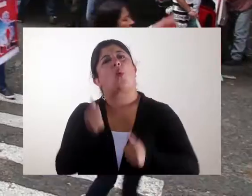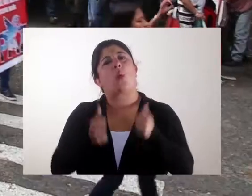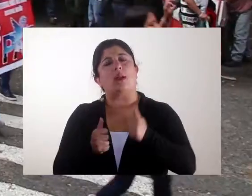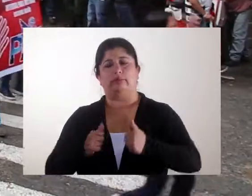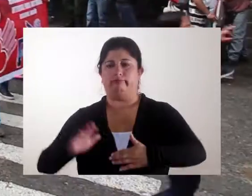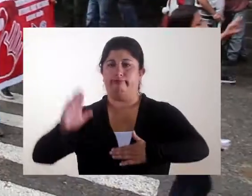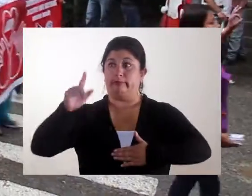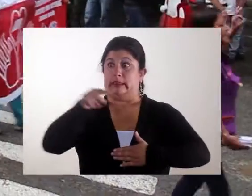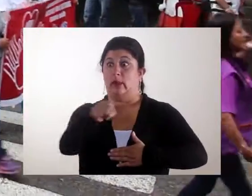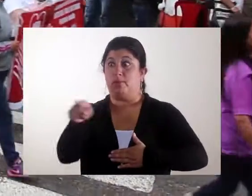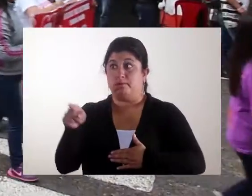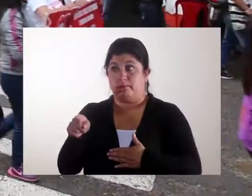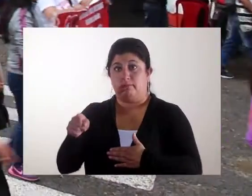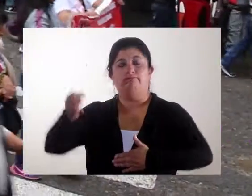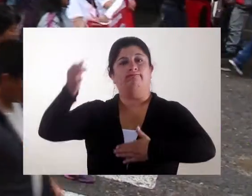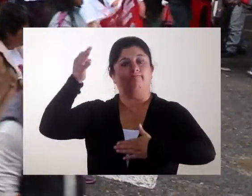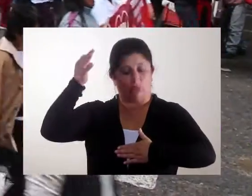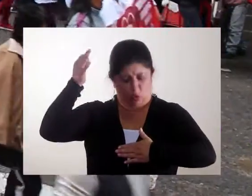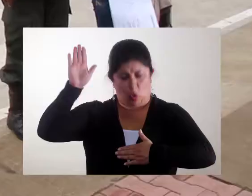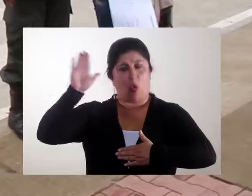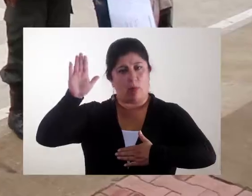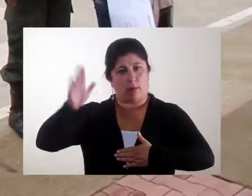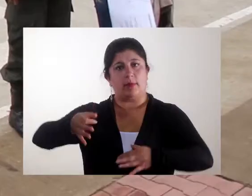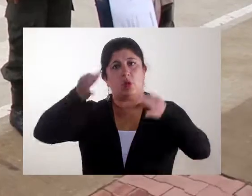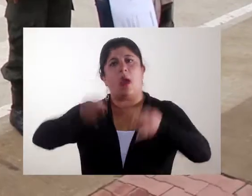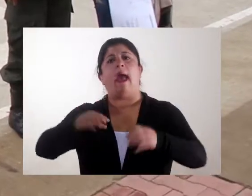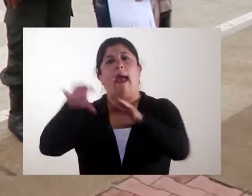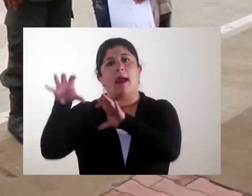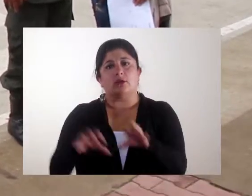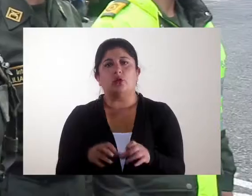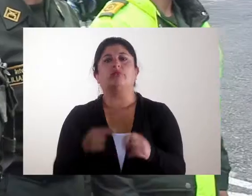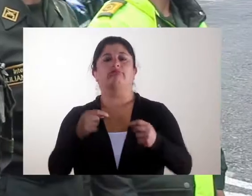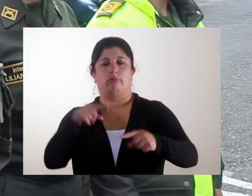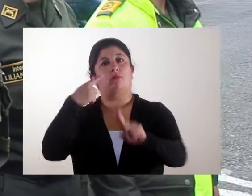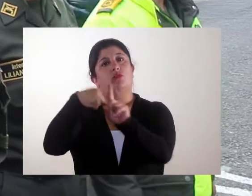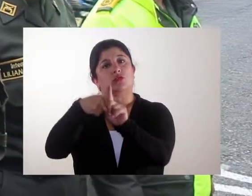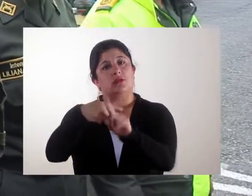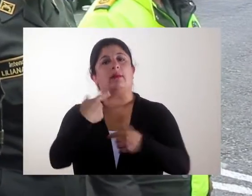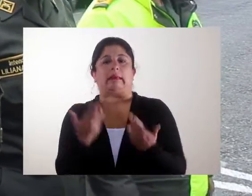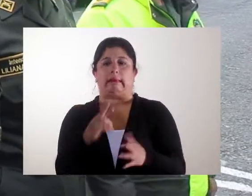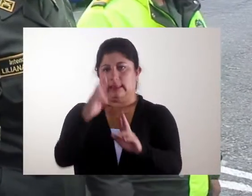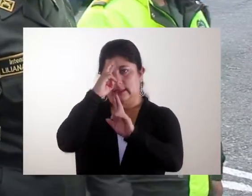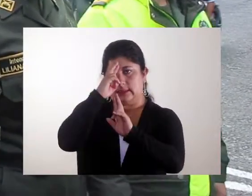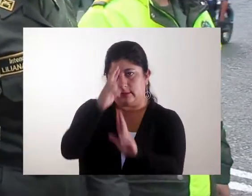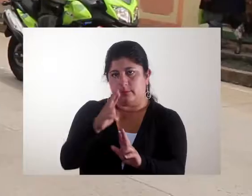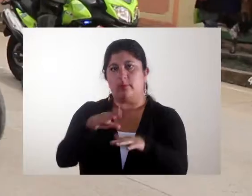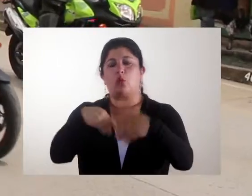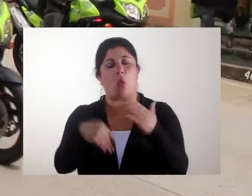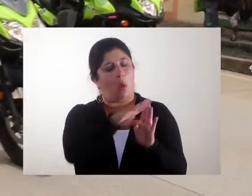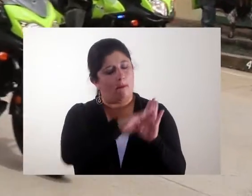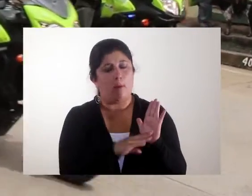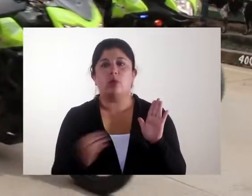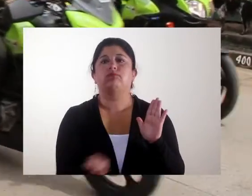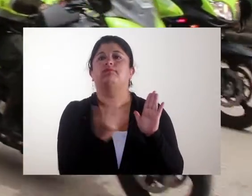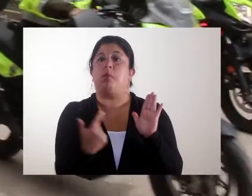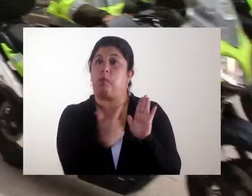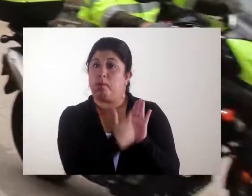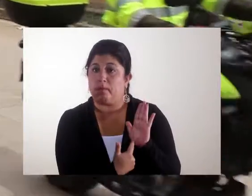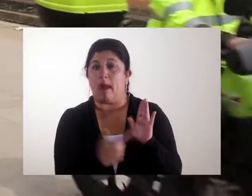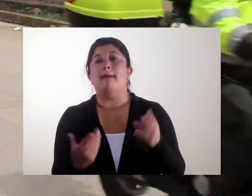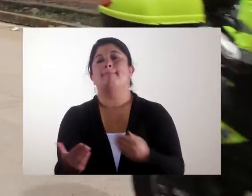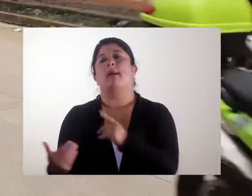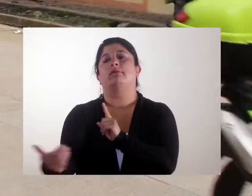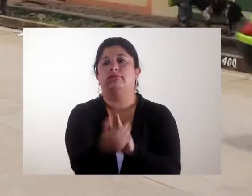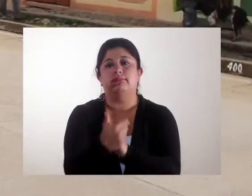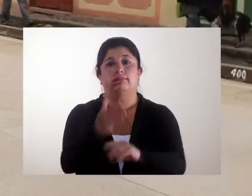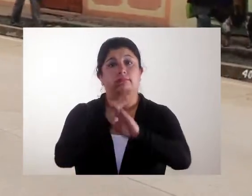esto con el fin de comprometer a las autoridades municipales y departamentales con acciones afirmativas de respeto a través de políticas